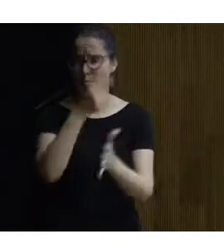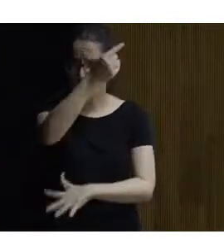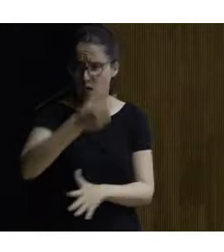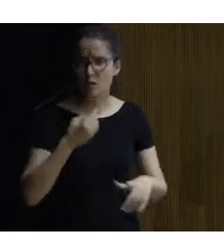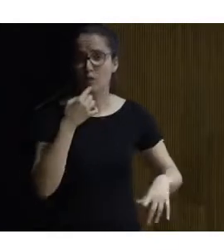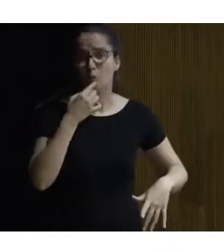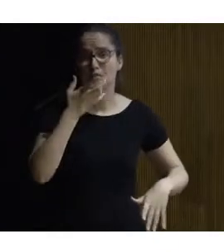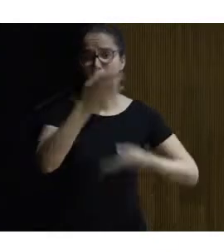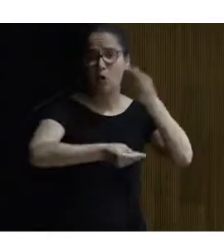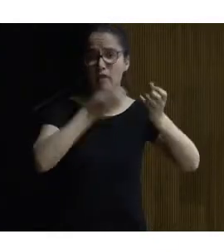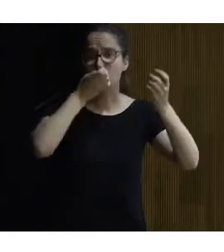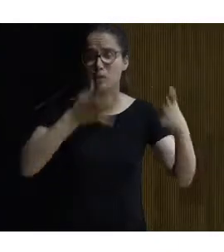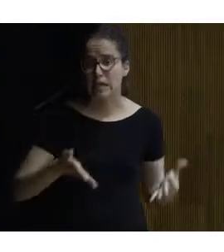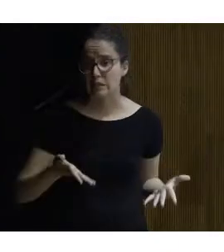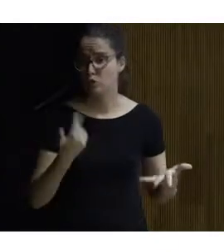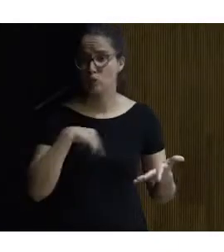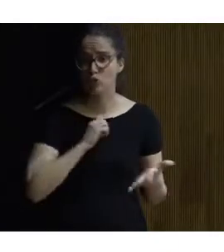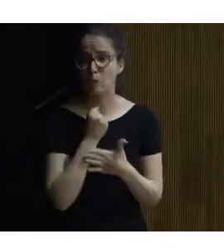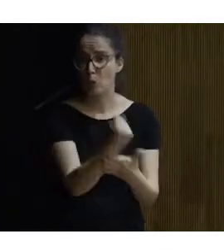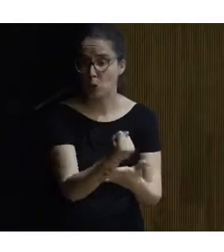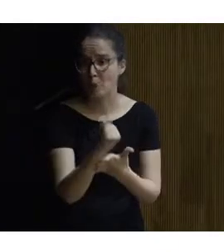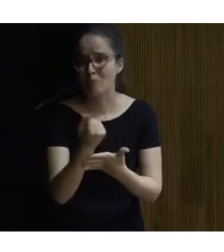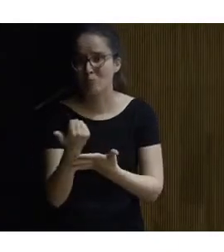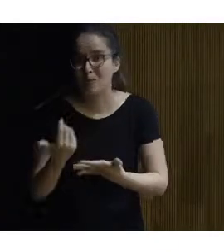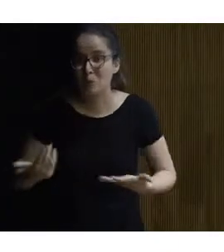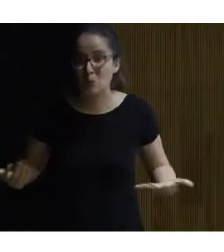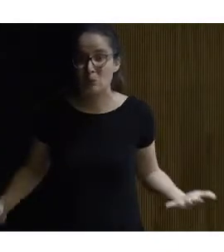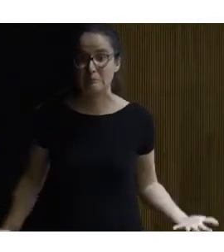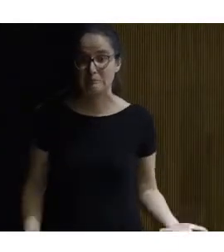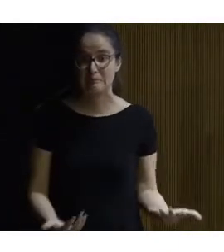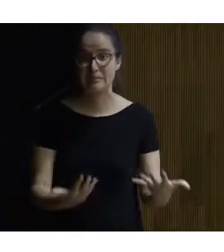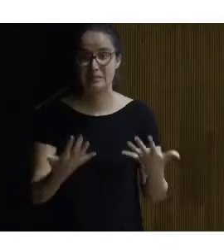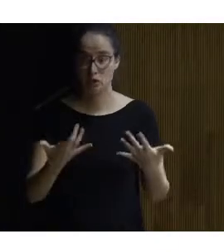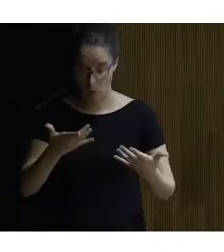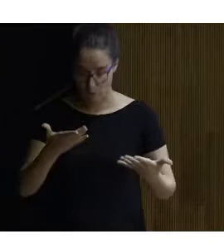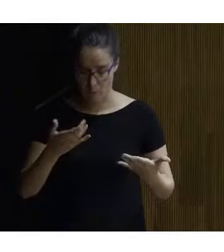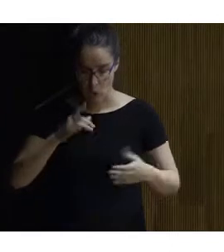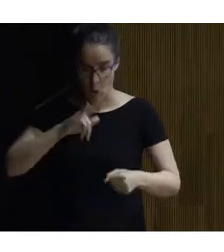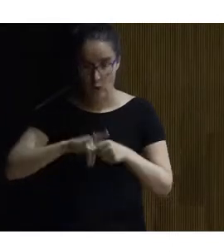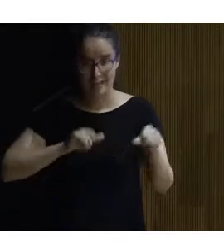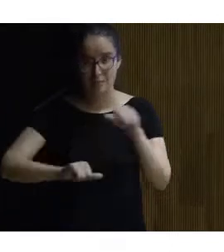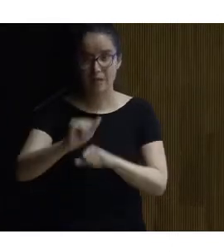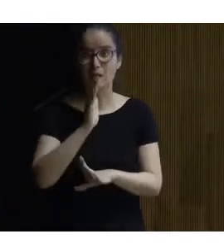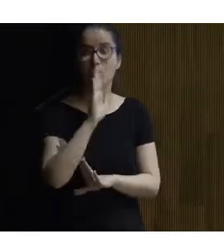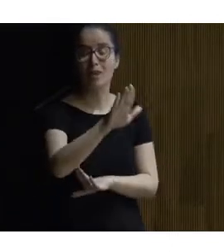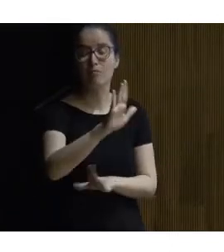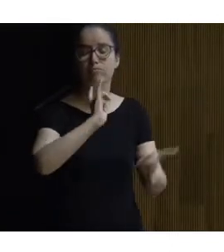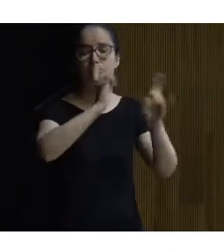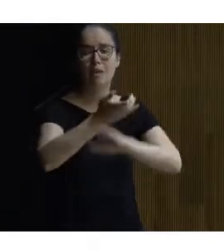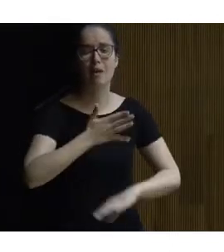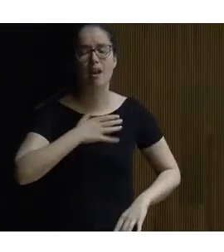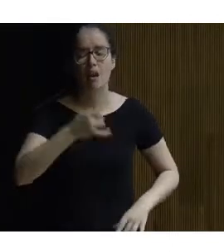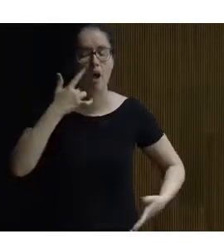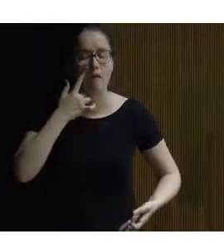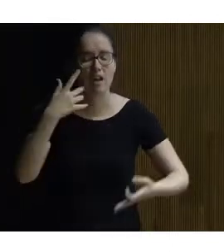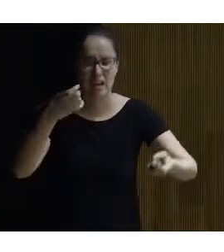decimos oye si los lleváis a cabo contar con nosotros pero me he propuesto que a partir del lunes voy a llamar al al alcalde a ver cómo está esto porque